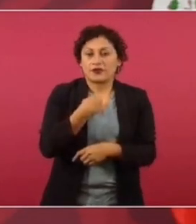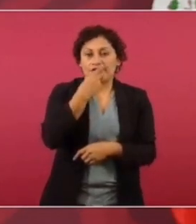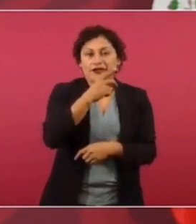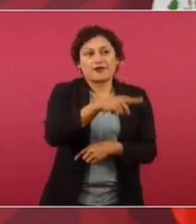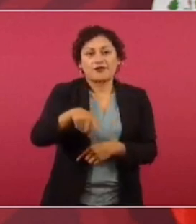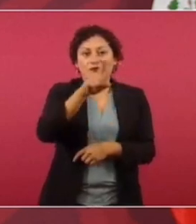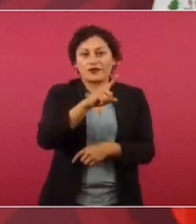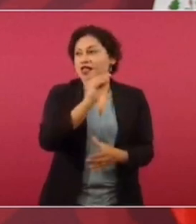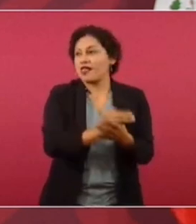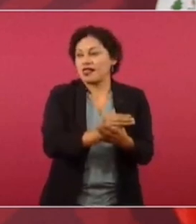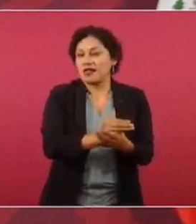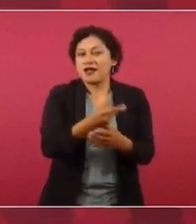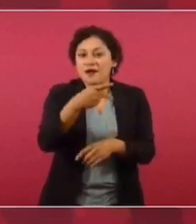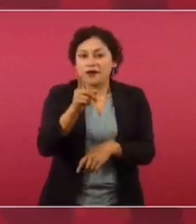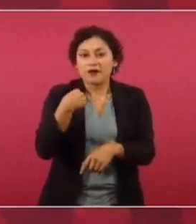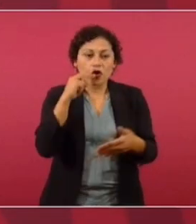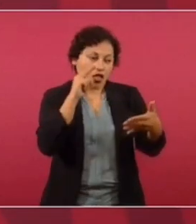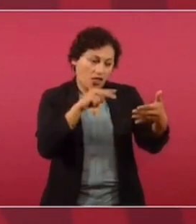caso a eso y ya me enganché.